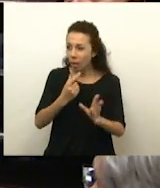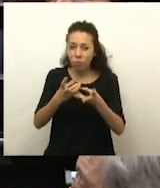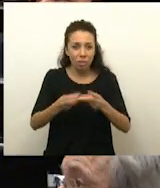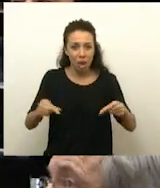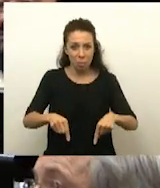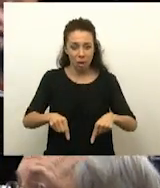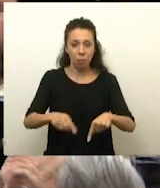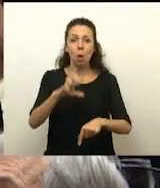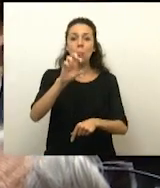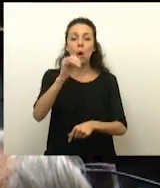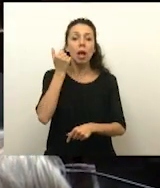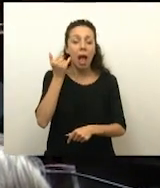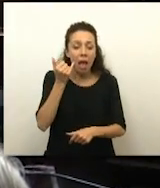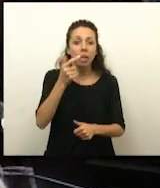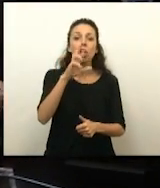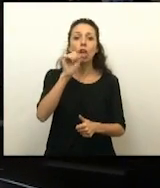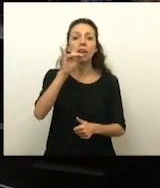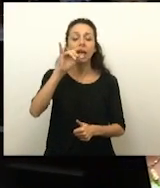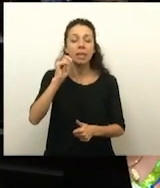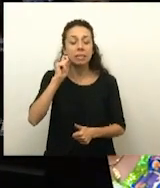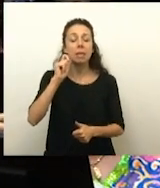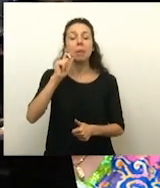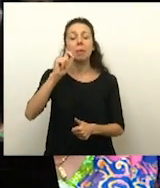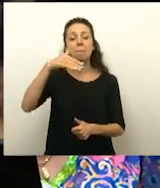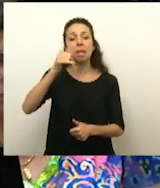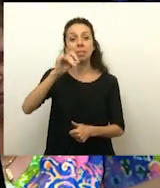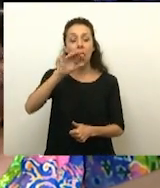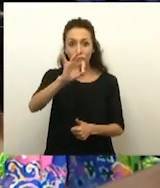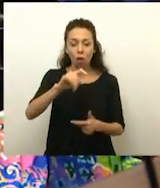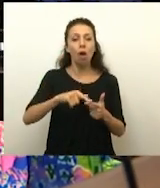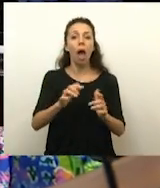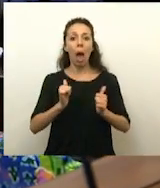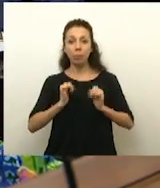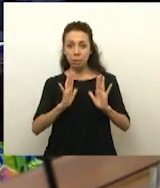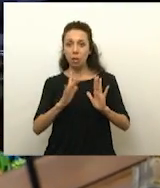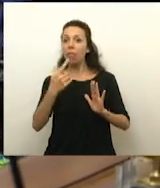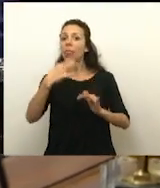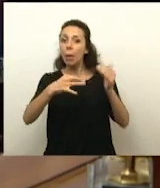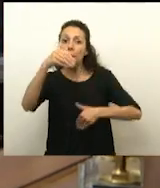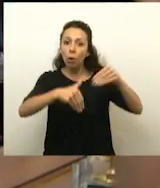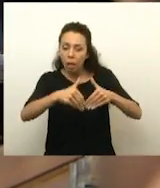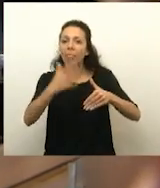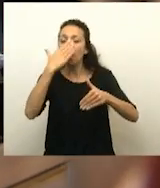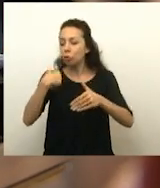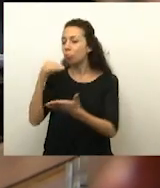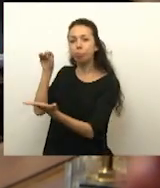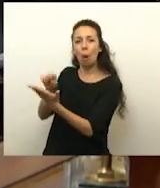Braillear Pocard, Elías de Pérez y Rodríguez Machado se consignaron abstención, pero tendrían que votar y después las consignamos en la planilla como abstención.